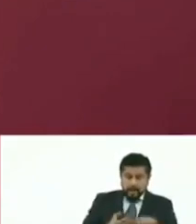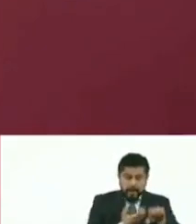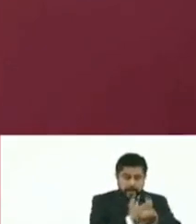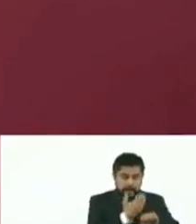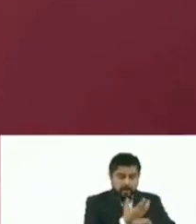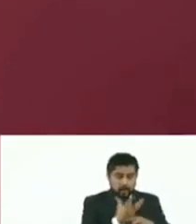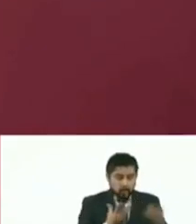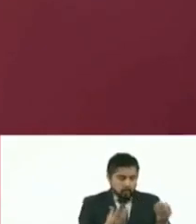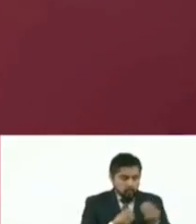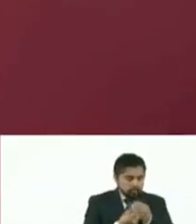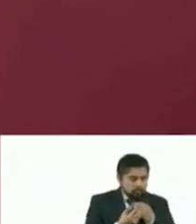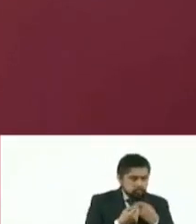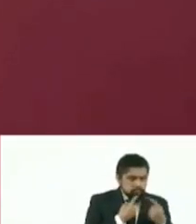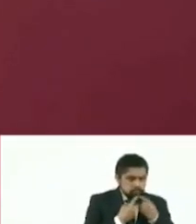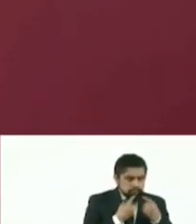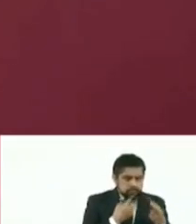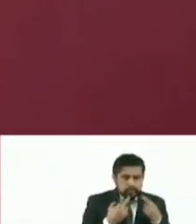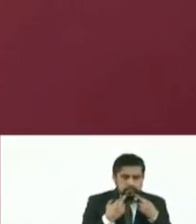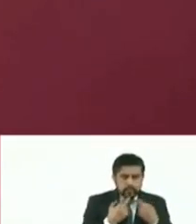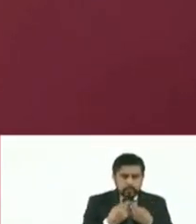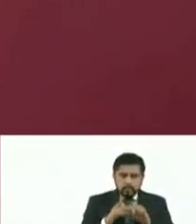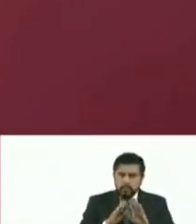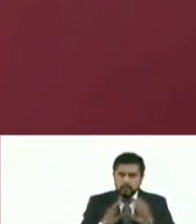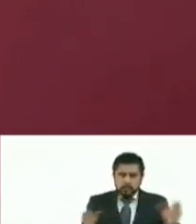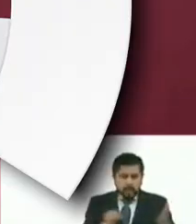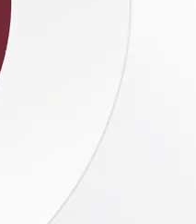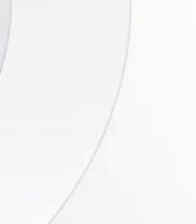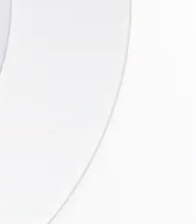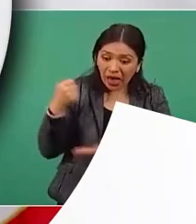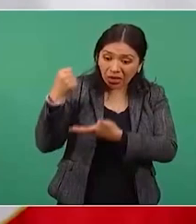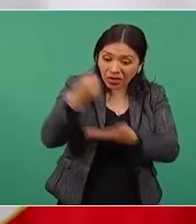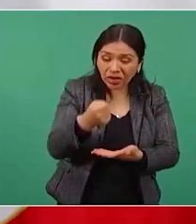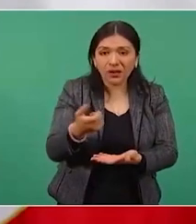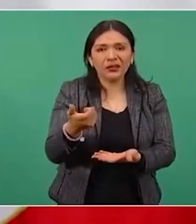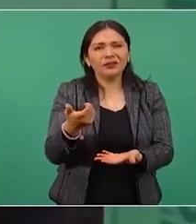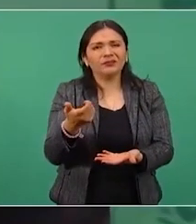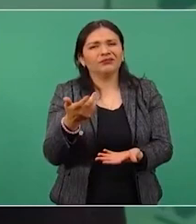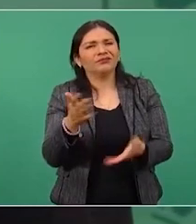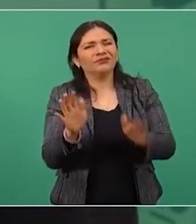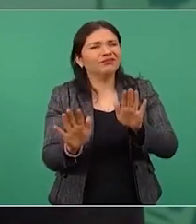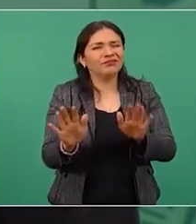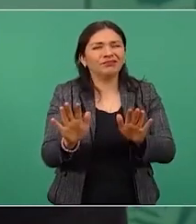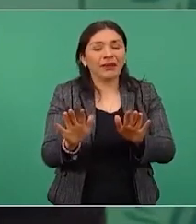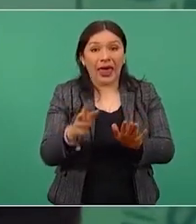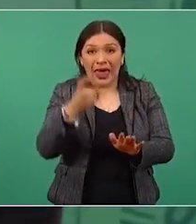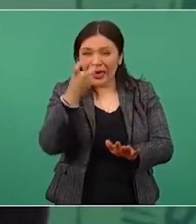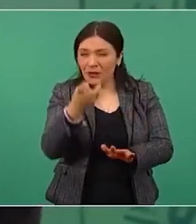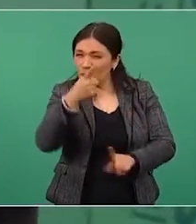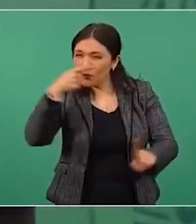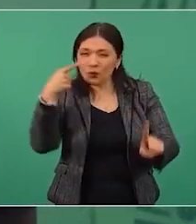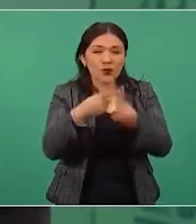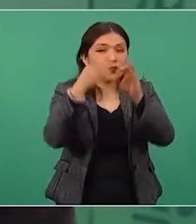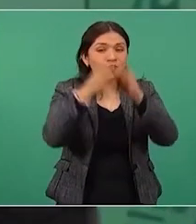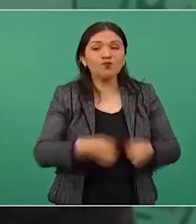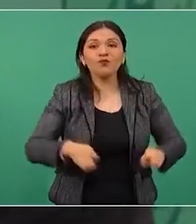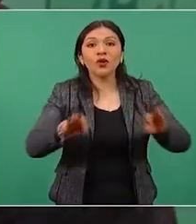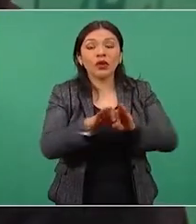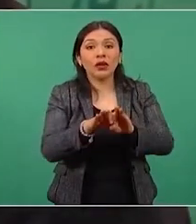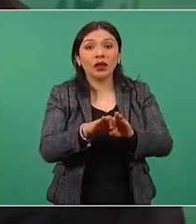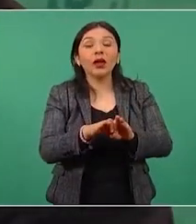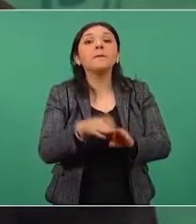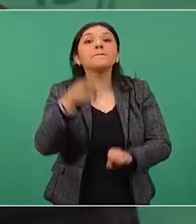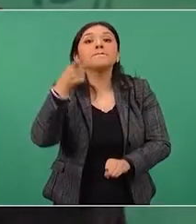realizarse en el tiempo que fue programado ya en su momento. Aquí lo fundamental es que la